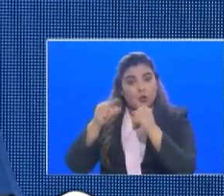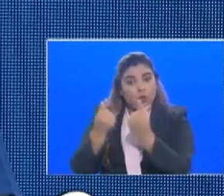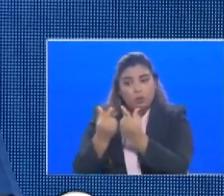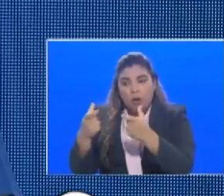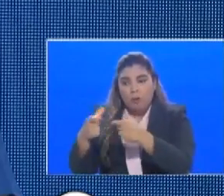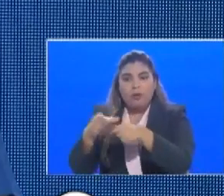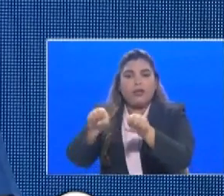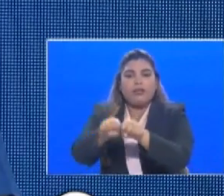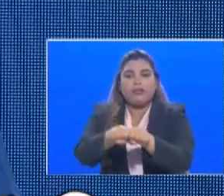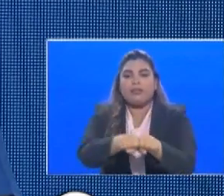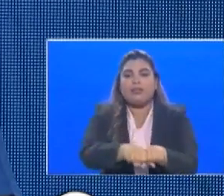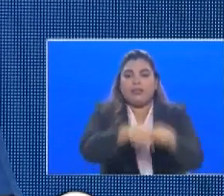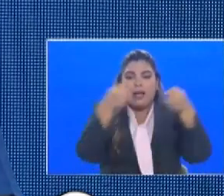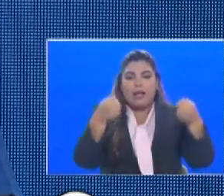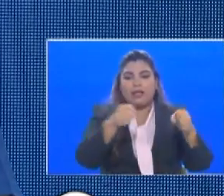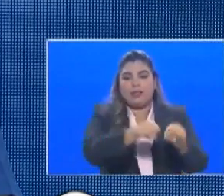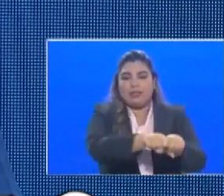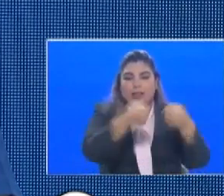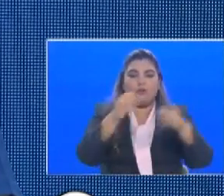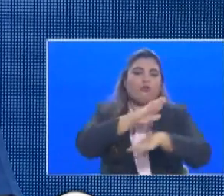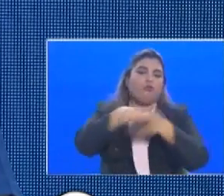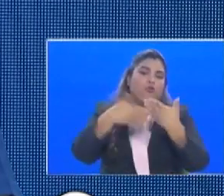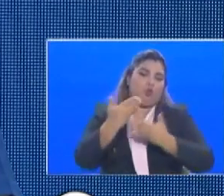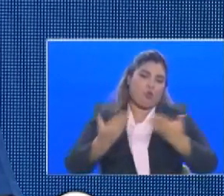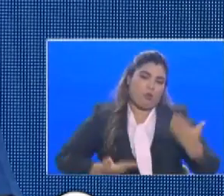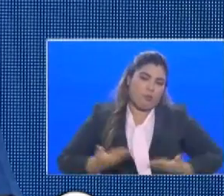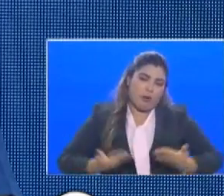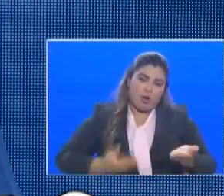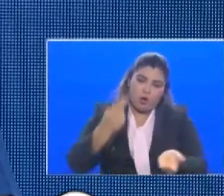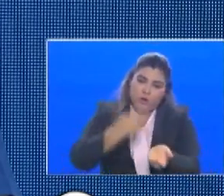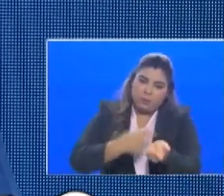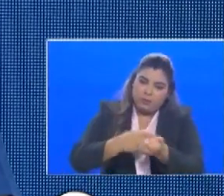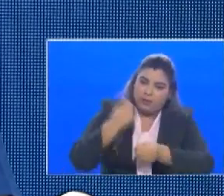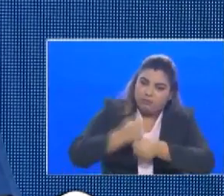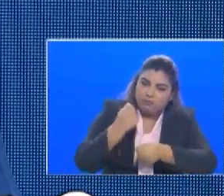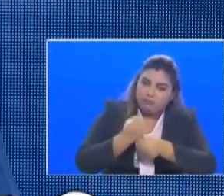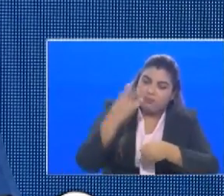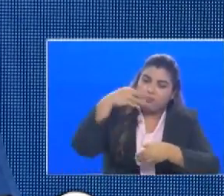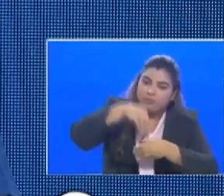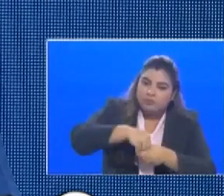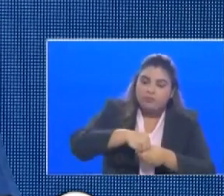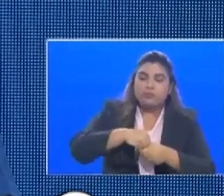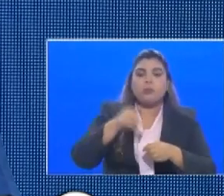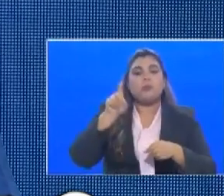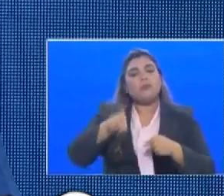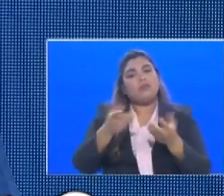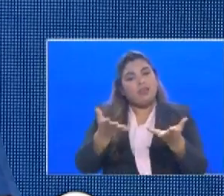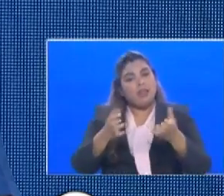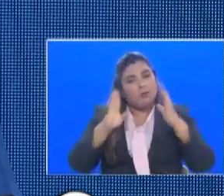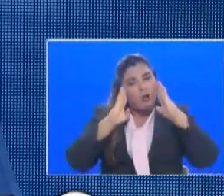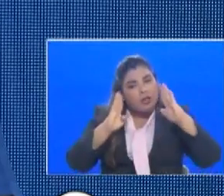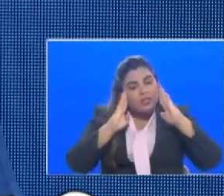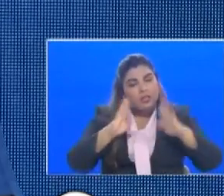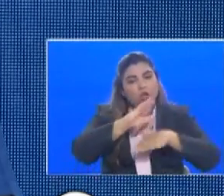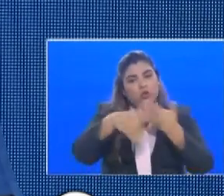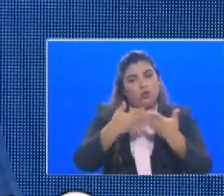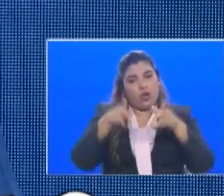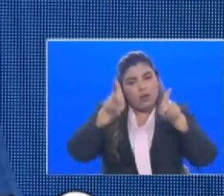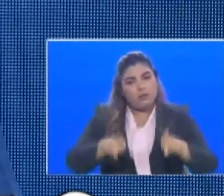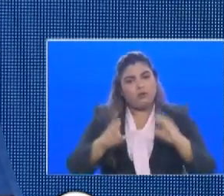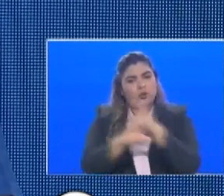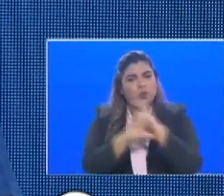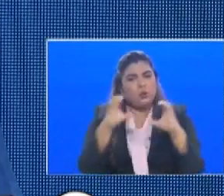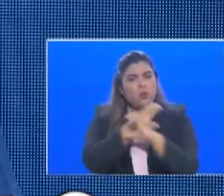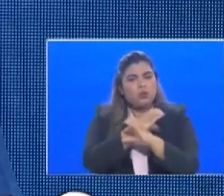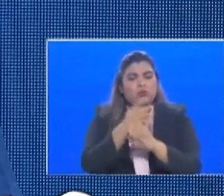hospital se está destacando también por tener una gran mística de atender a los pacientes en la unidad intensivo y que tengo que